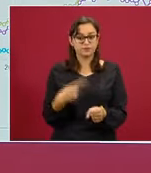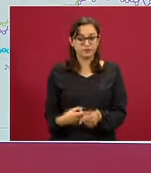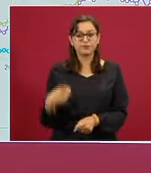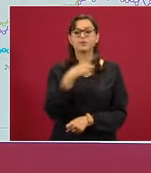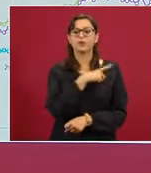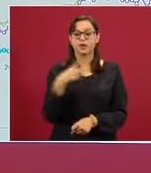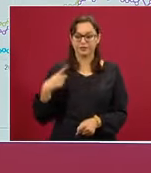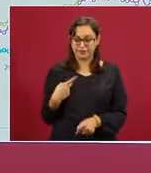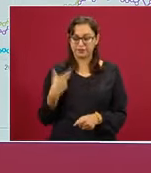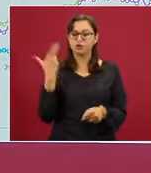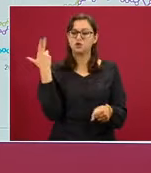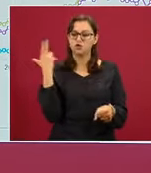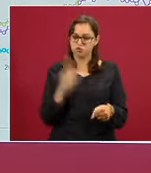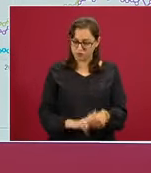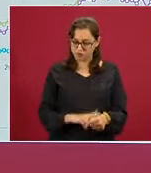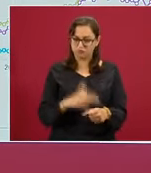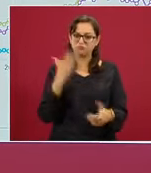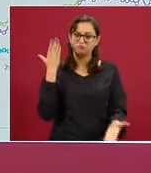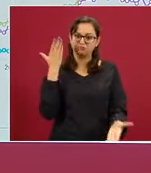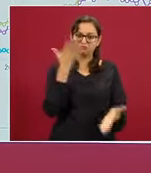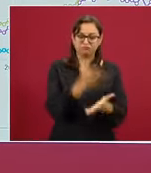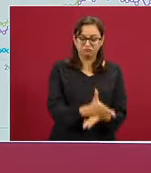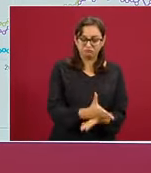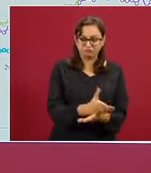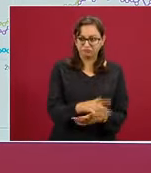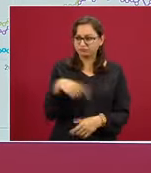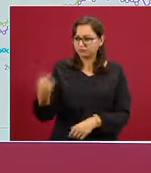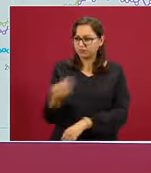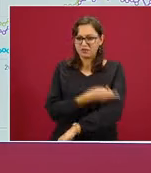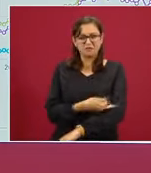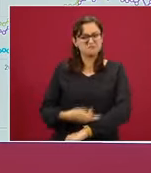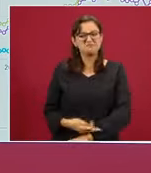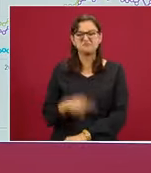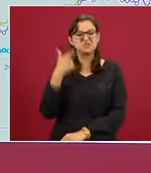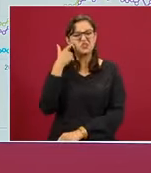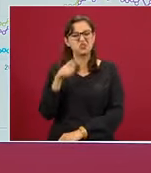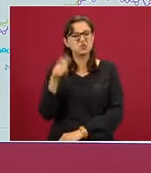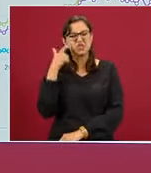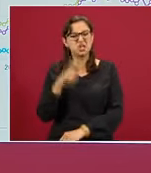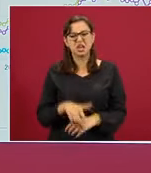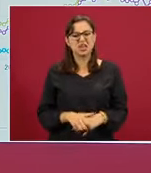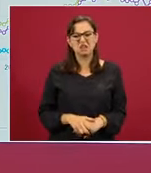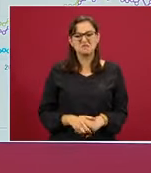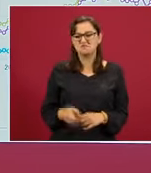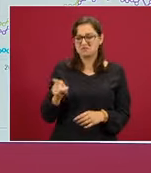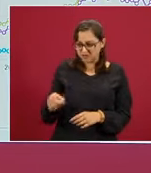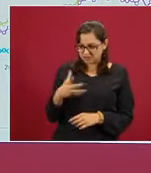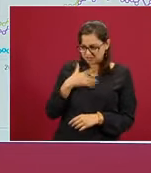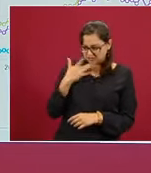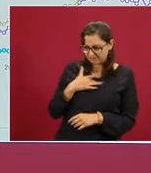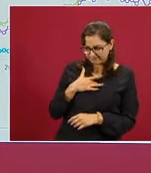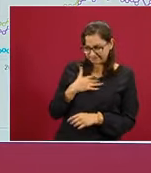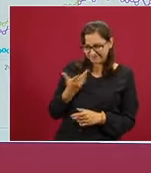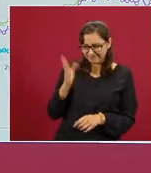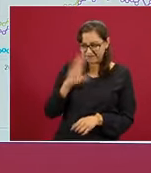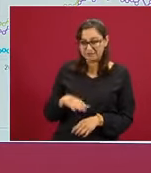pronto posible a los hospitales. Si tiene un familiar que no quiere ir al hospital, pero tiene síntomas de COVID, aliéntelo a que vaya